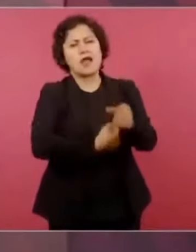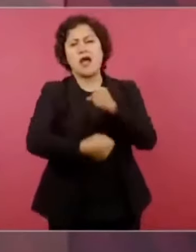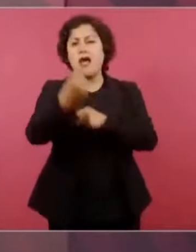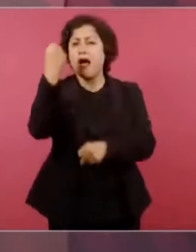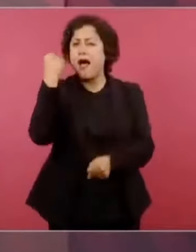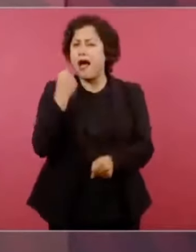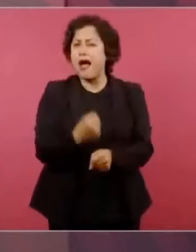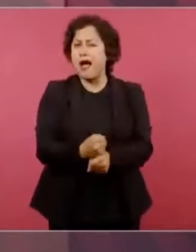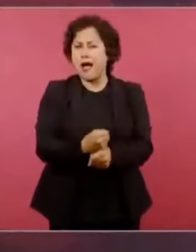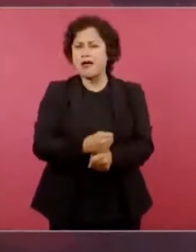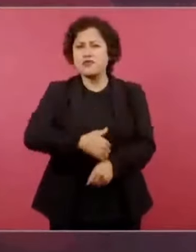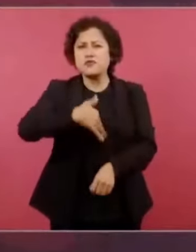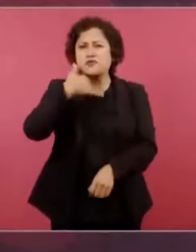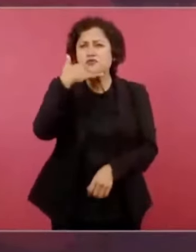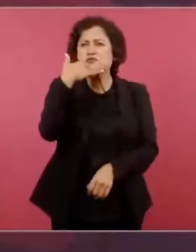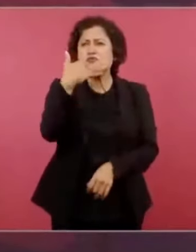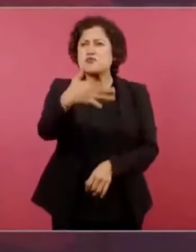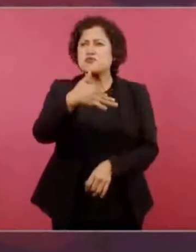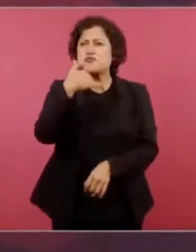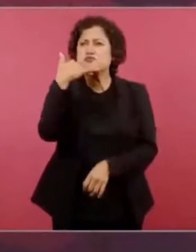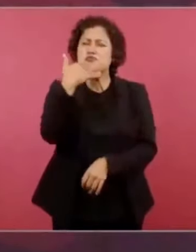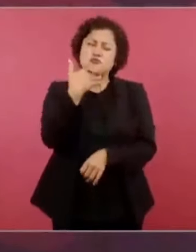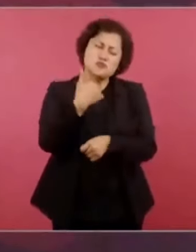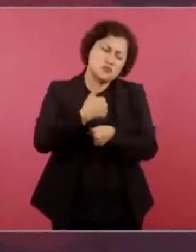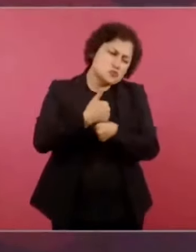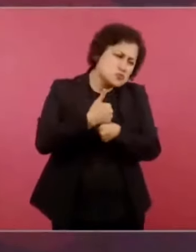el pueblo de México es un pueblo honesto,